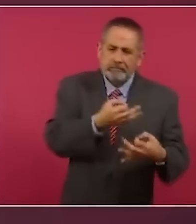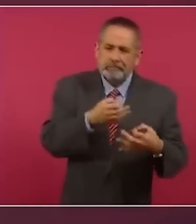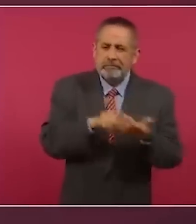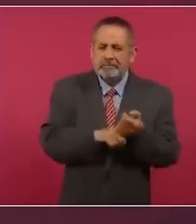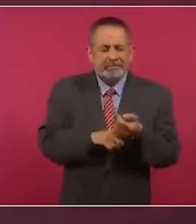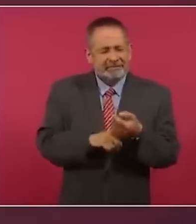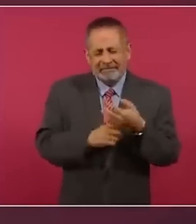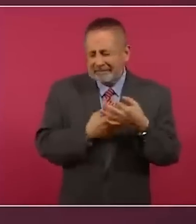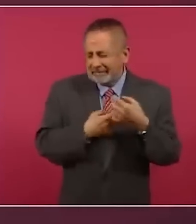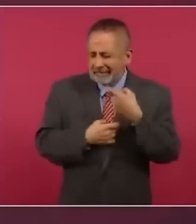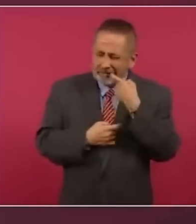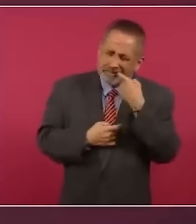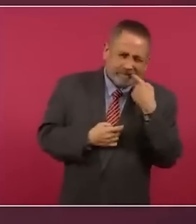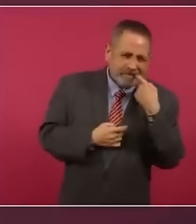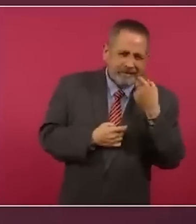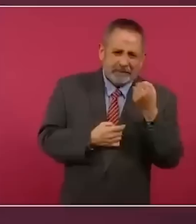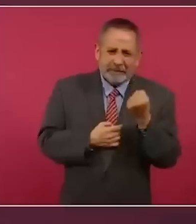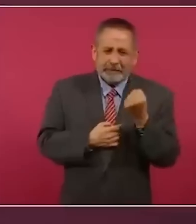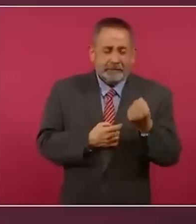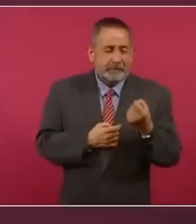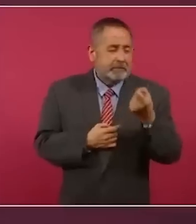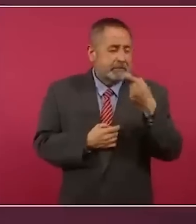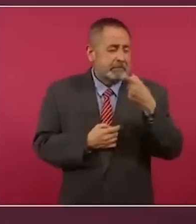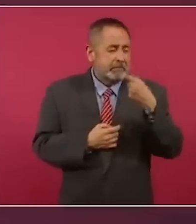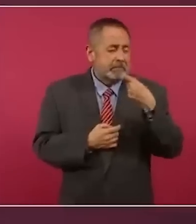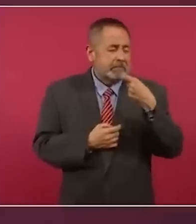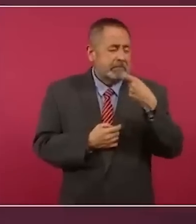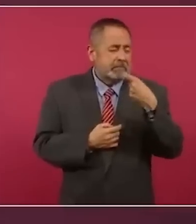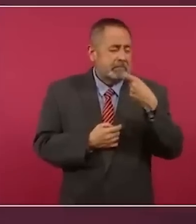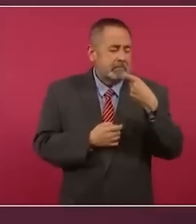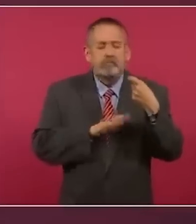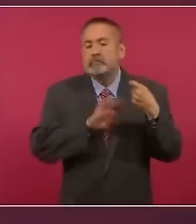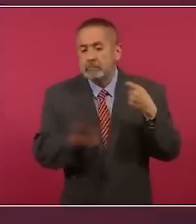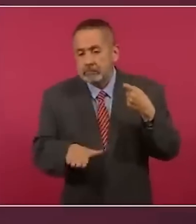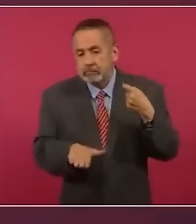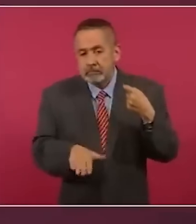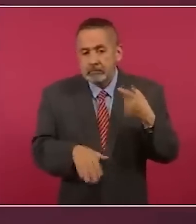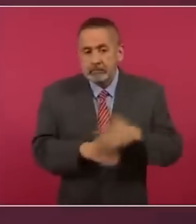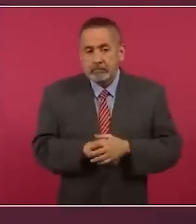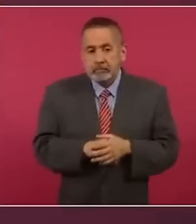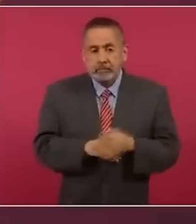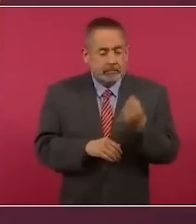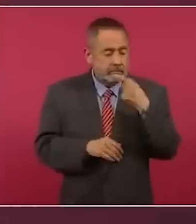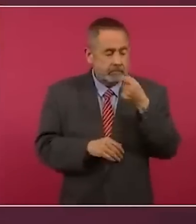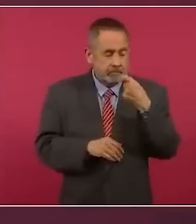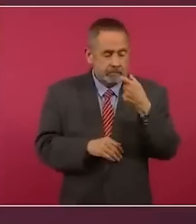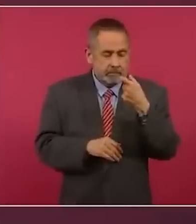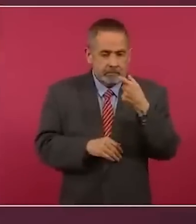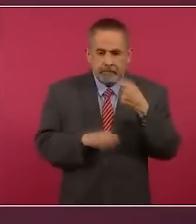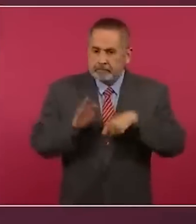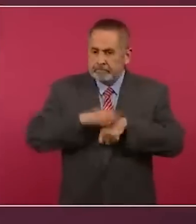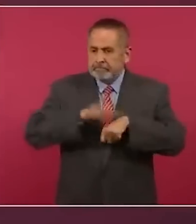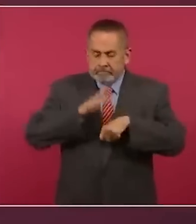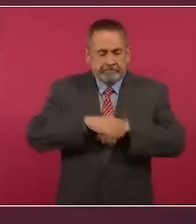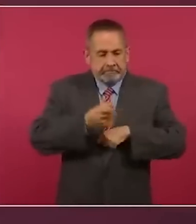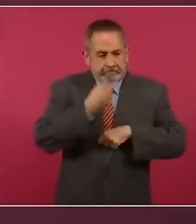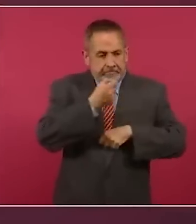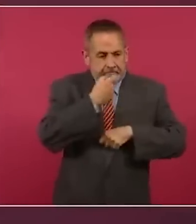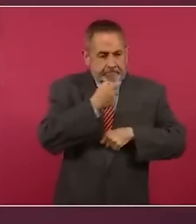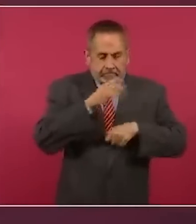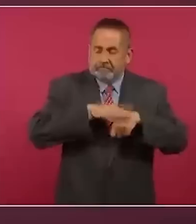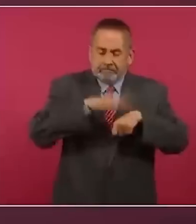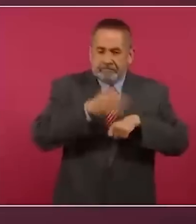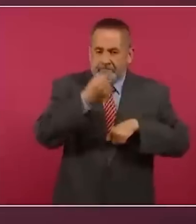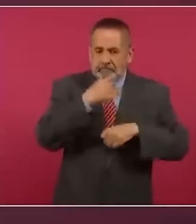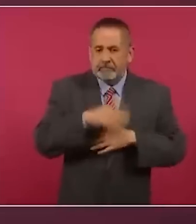Es tan adictivo que es letal porque pierdes el control de las dosis. Entonces, aquella persona